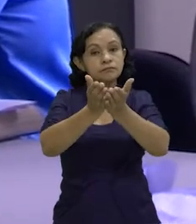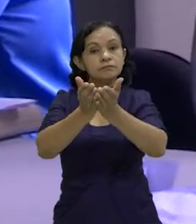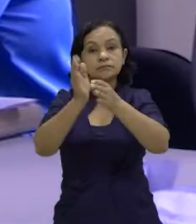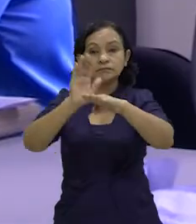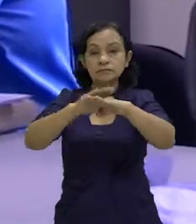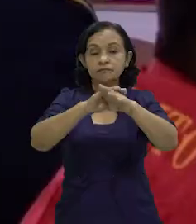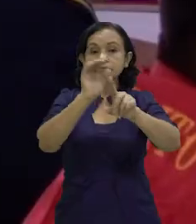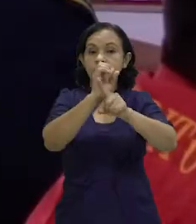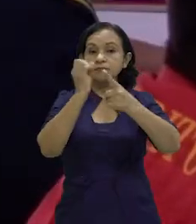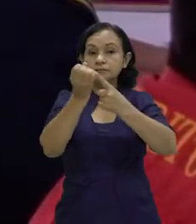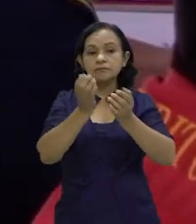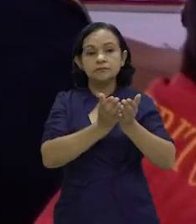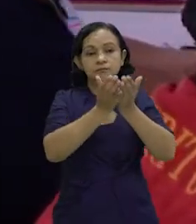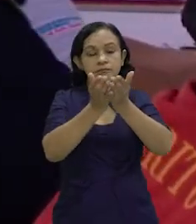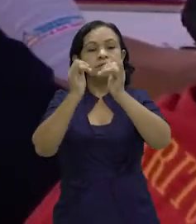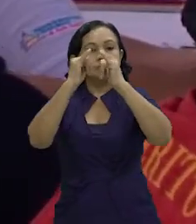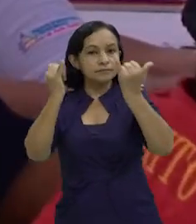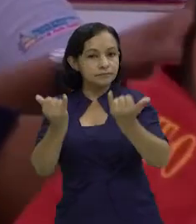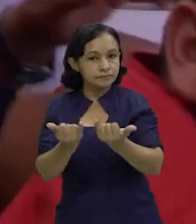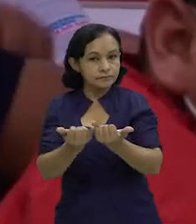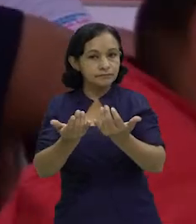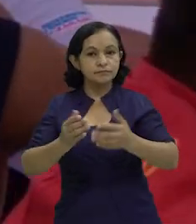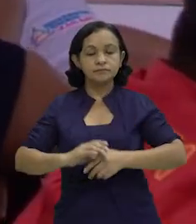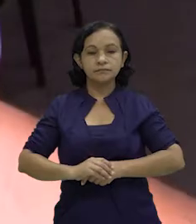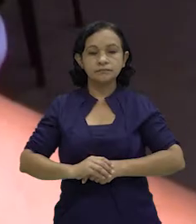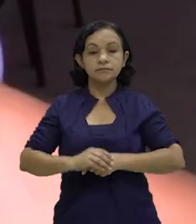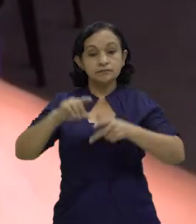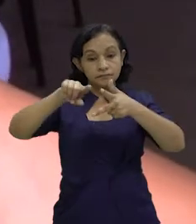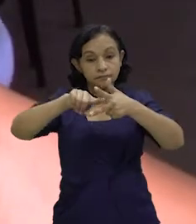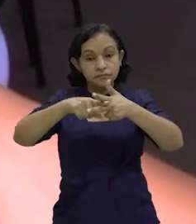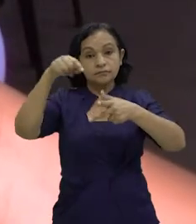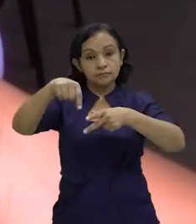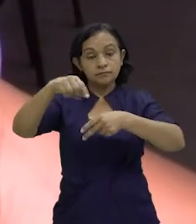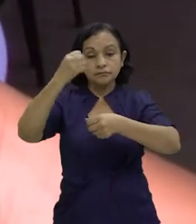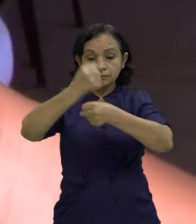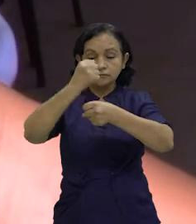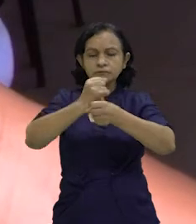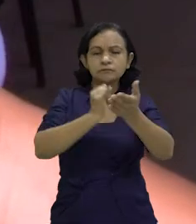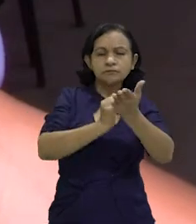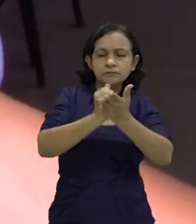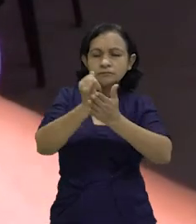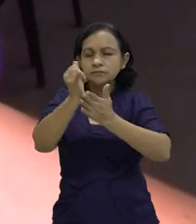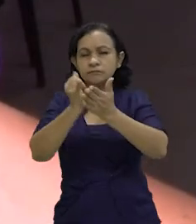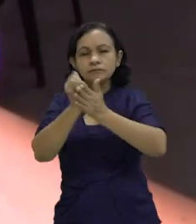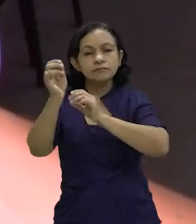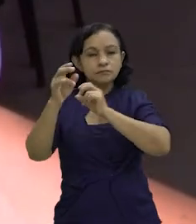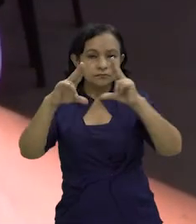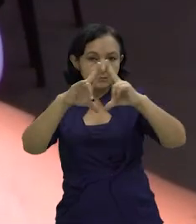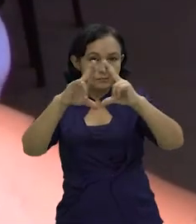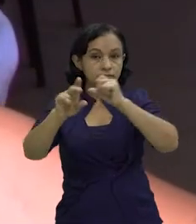que orienta a la Organización Marítima Internacional. A partir de hoy se comienza a trabajar en un diagnóstico de país,